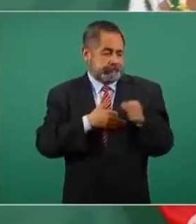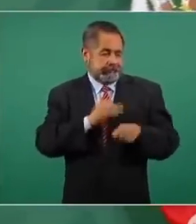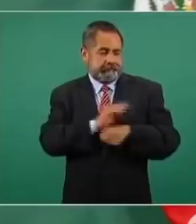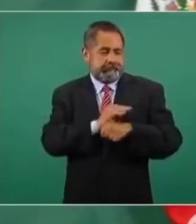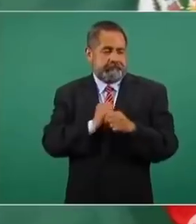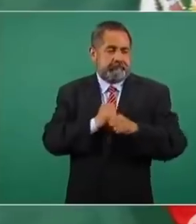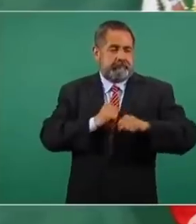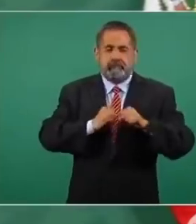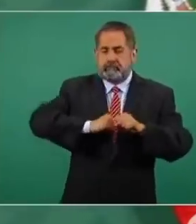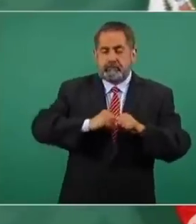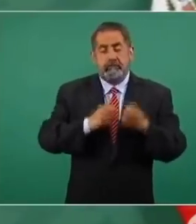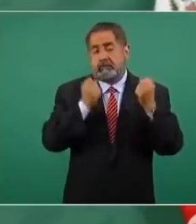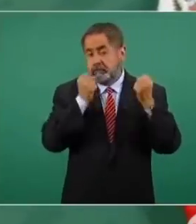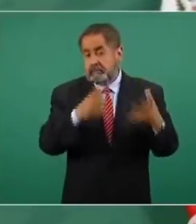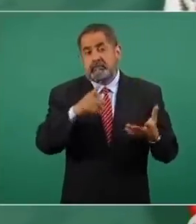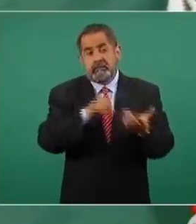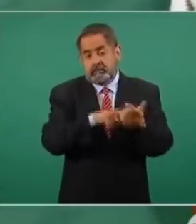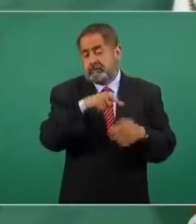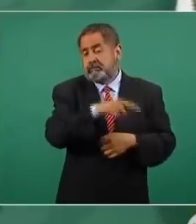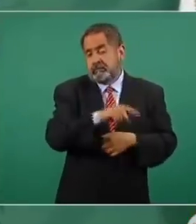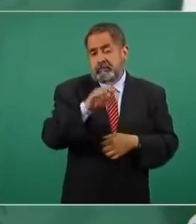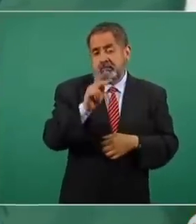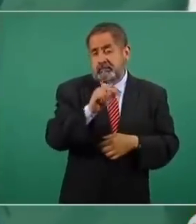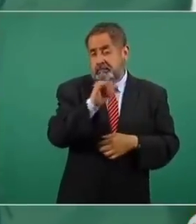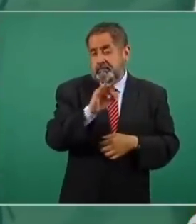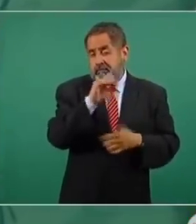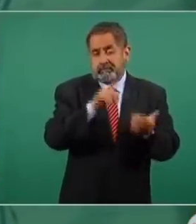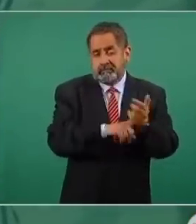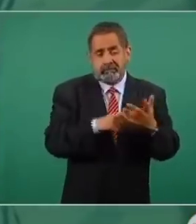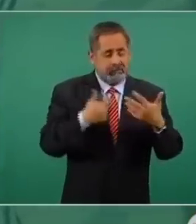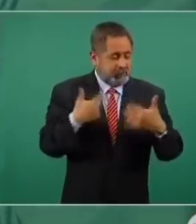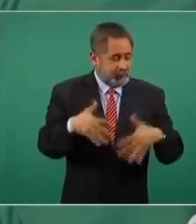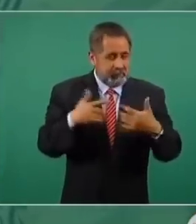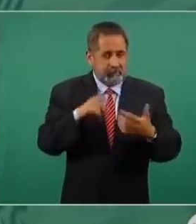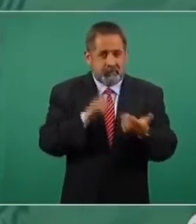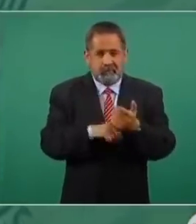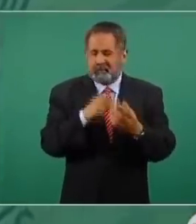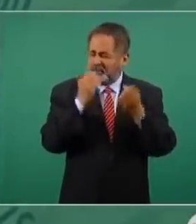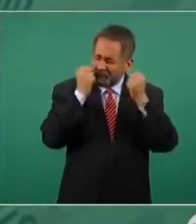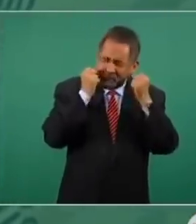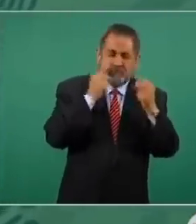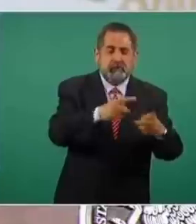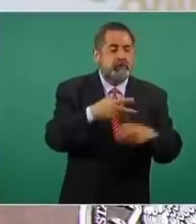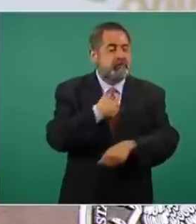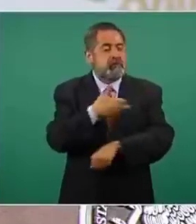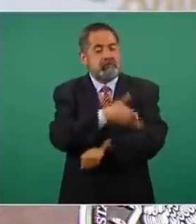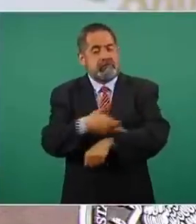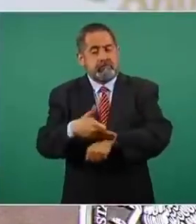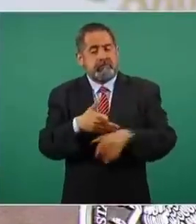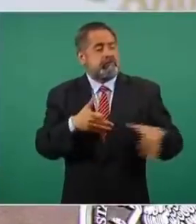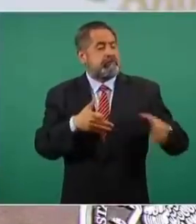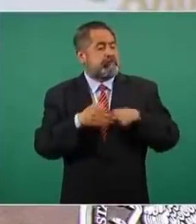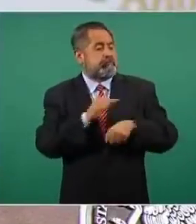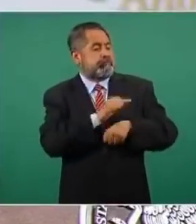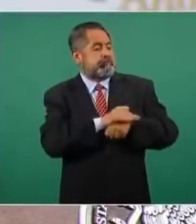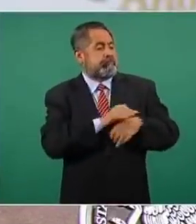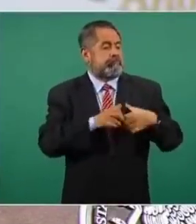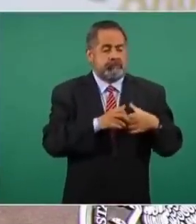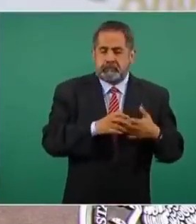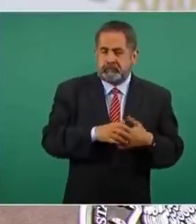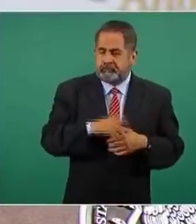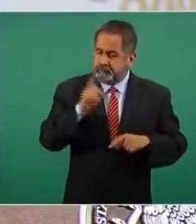que impera en el Poder Judicial impera en nepotismo que no haya corrupción